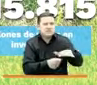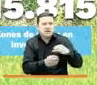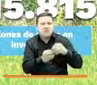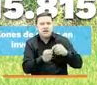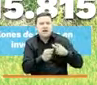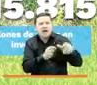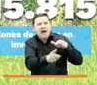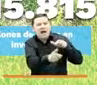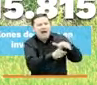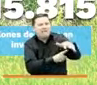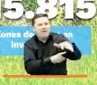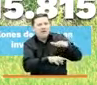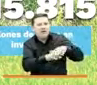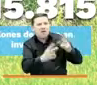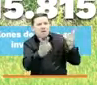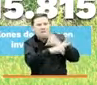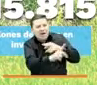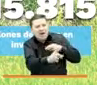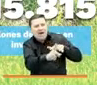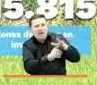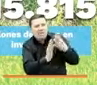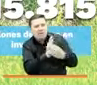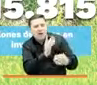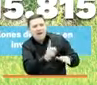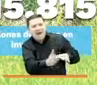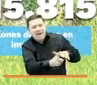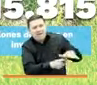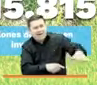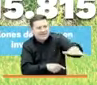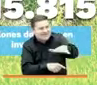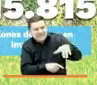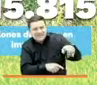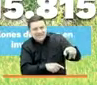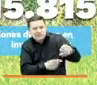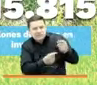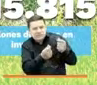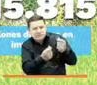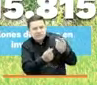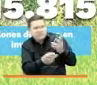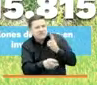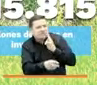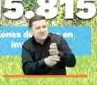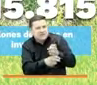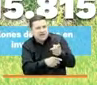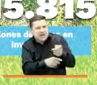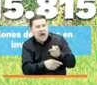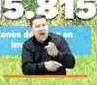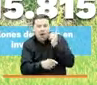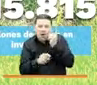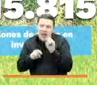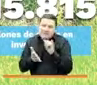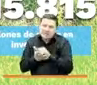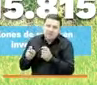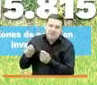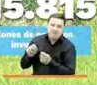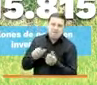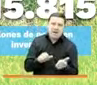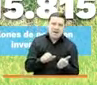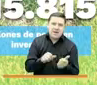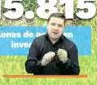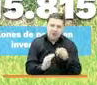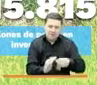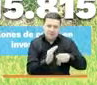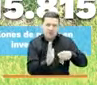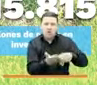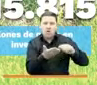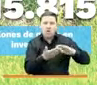afectados por la violencia, la pobreza y las economías ilícitas, generando condiciones de bienestar para